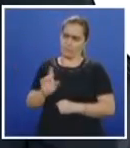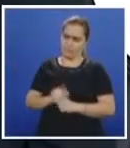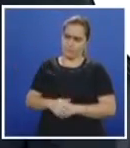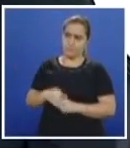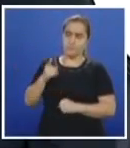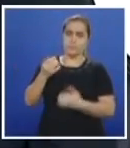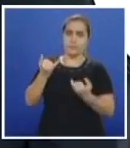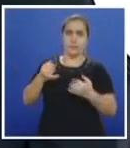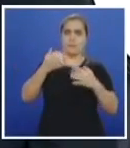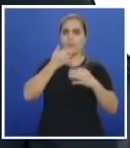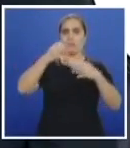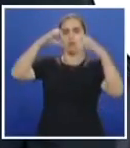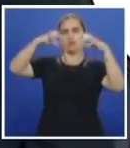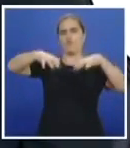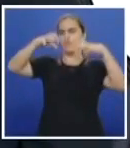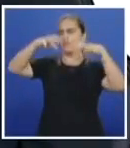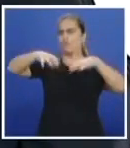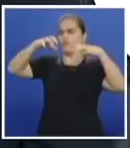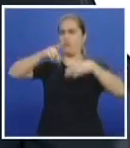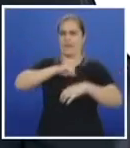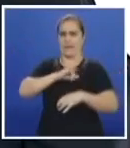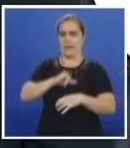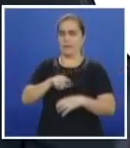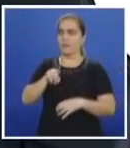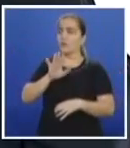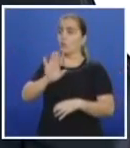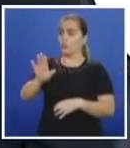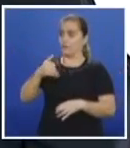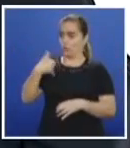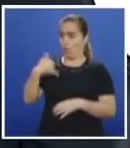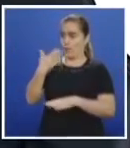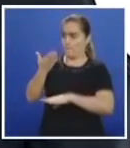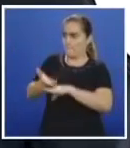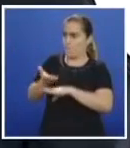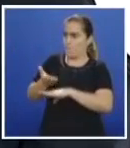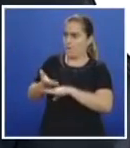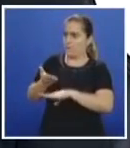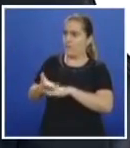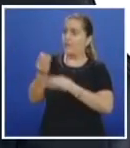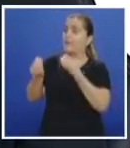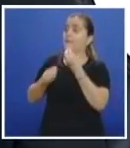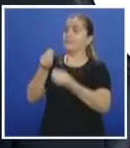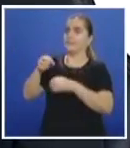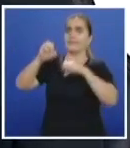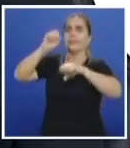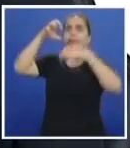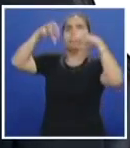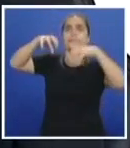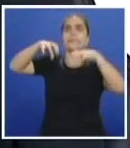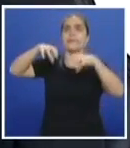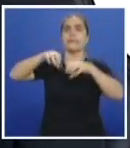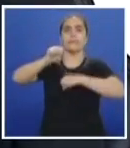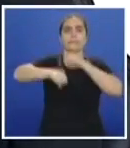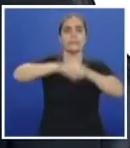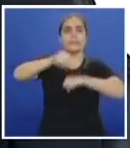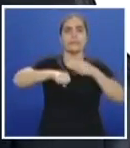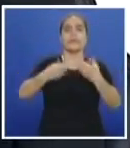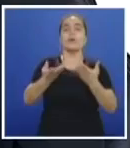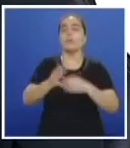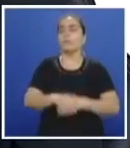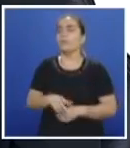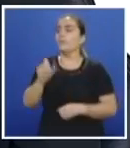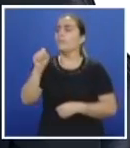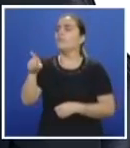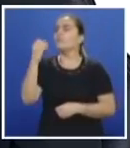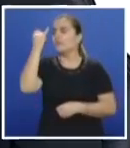se presenten lluvias en la ciudad de Cali, en esas propuestas que ustedes están presentando, ¿cómo van a ser para ir a la universidad en bicicleta? Y de una vez nos cuentan de qué